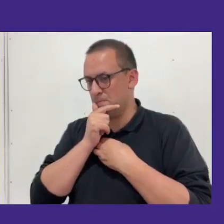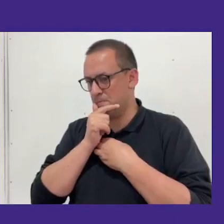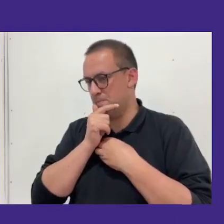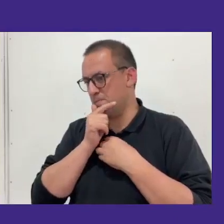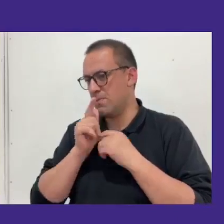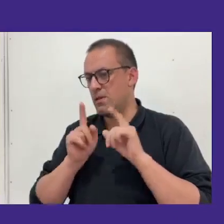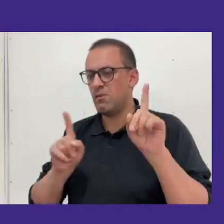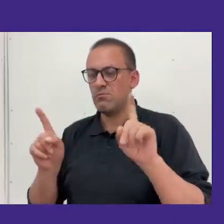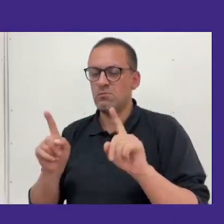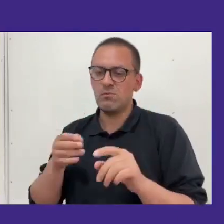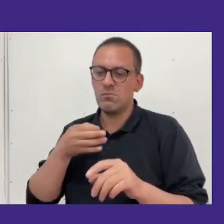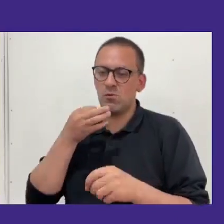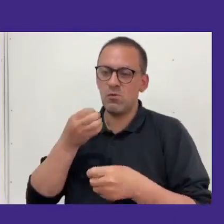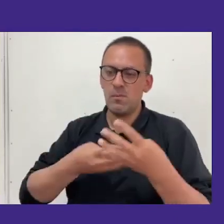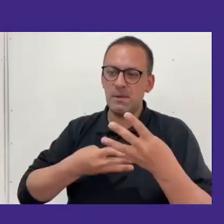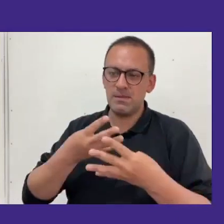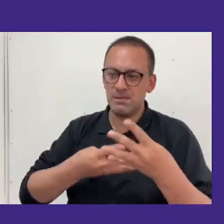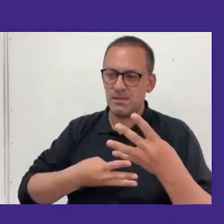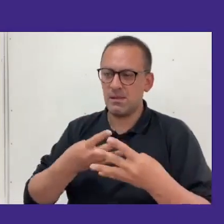algún comentario